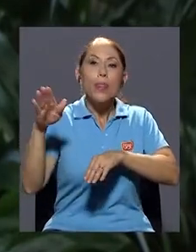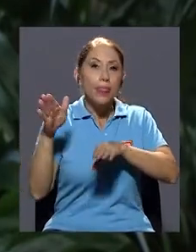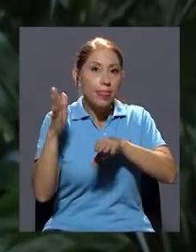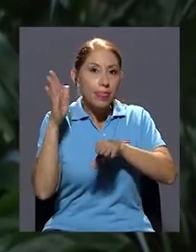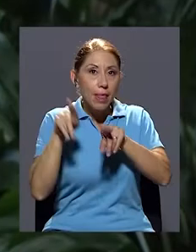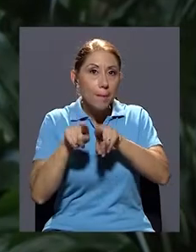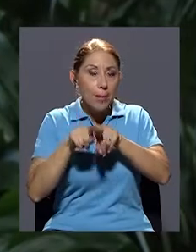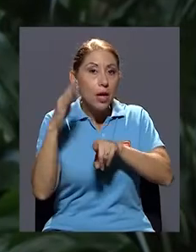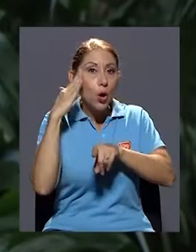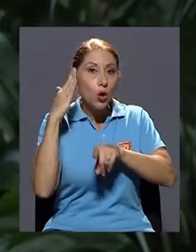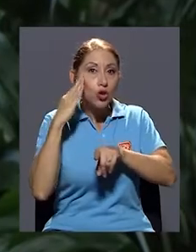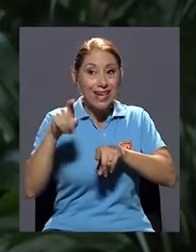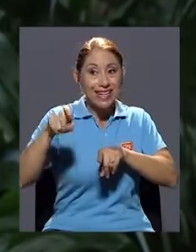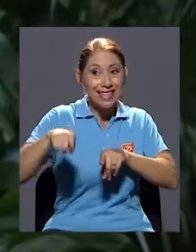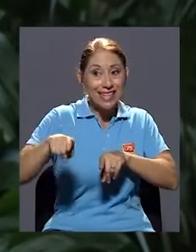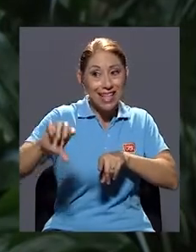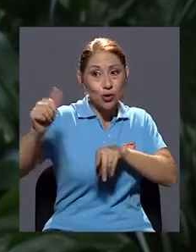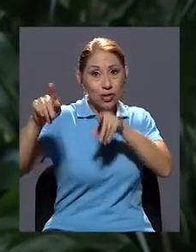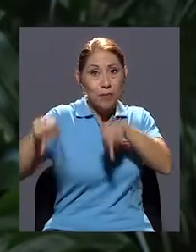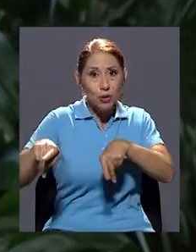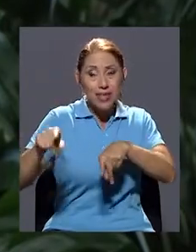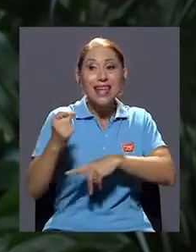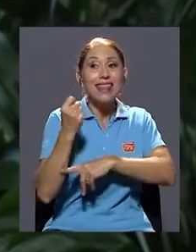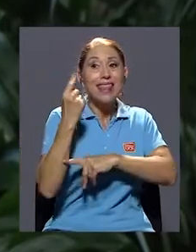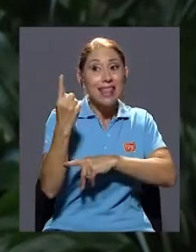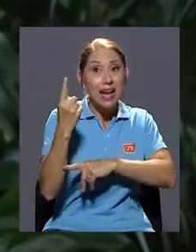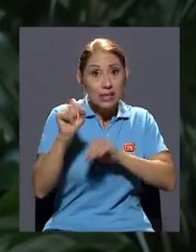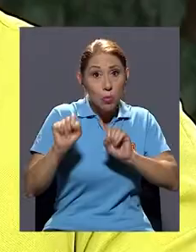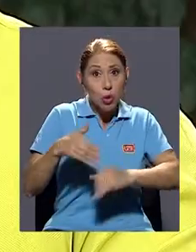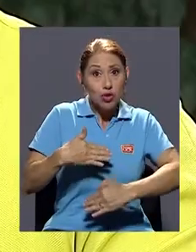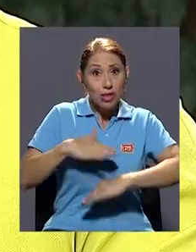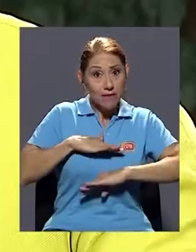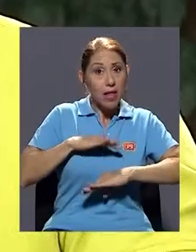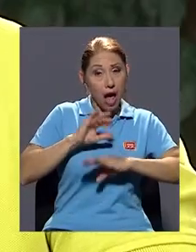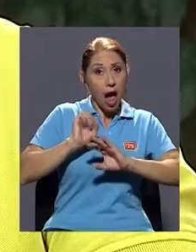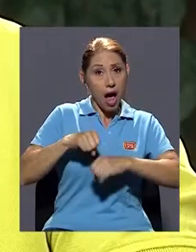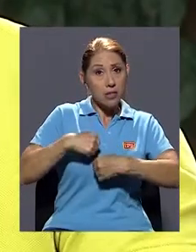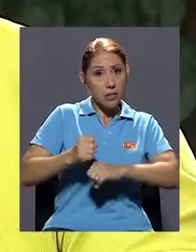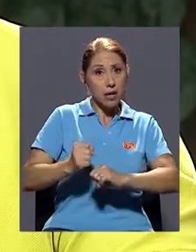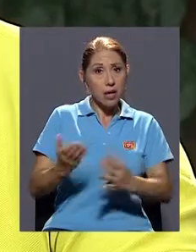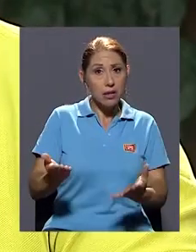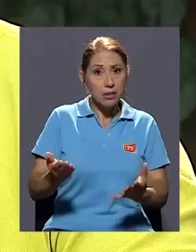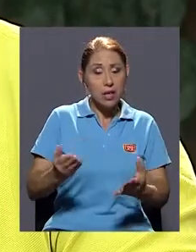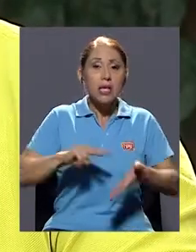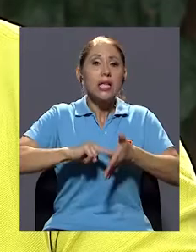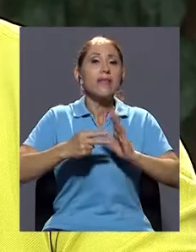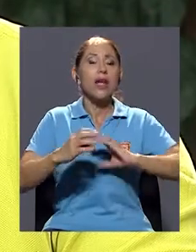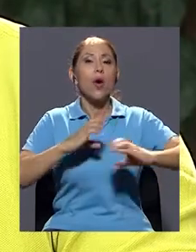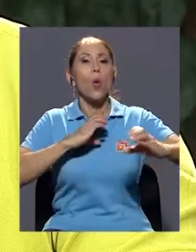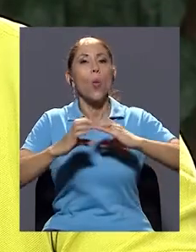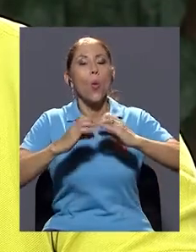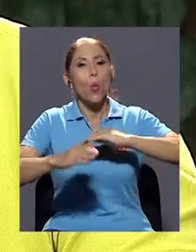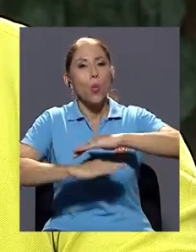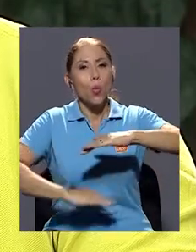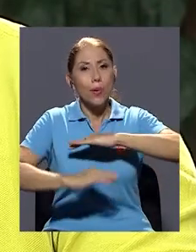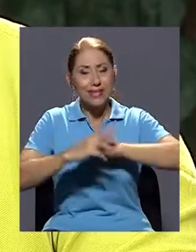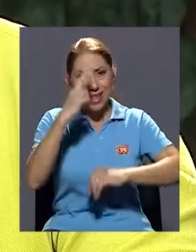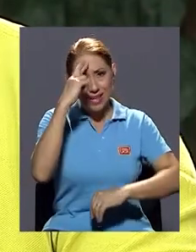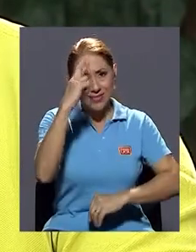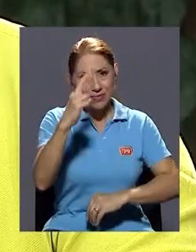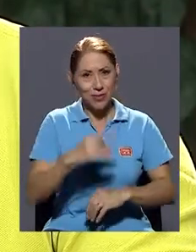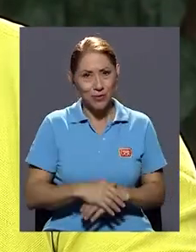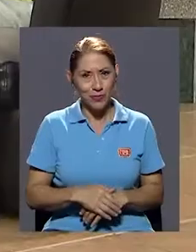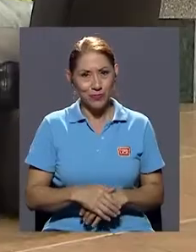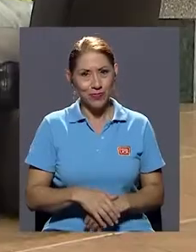y también entenderlas y si siento que puedo satisfacerlas, hacerlo. Entonces, estaríamos construyendo una comunicación basada en el respeto.